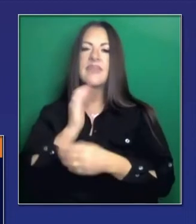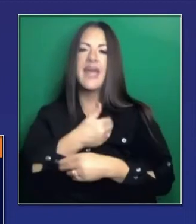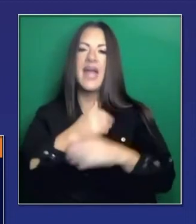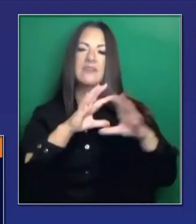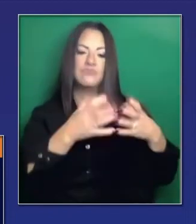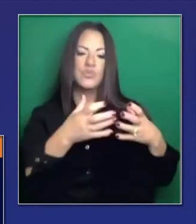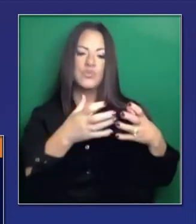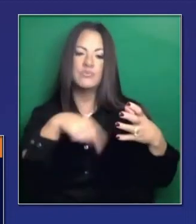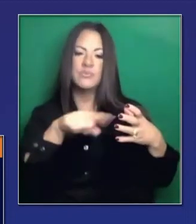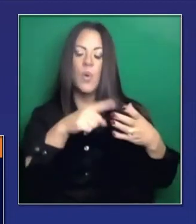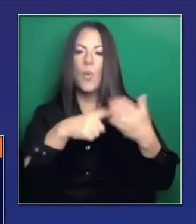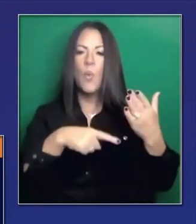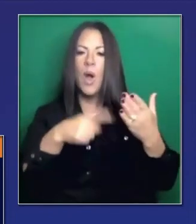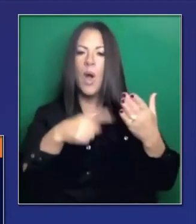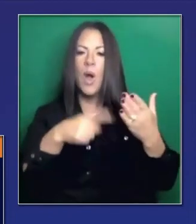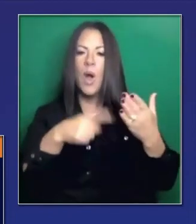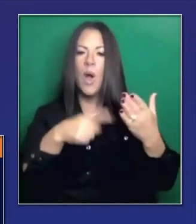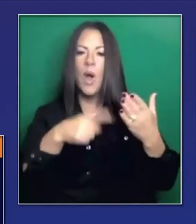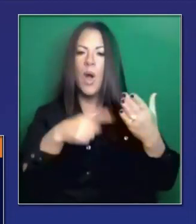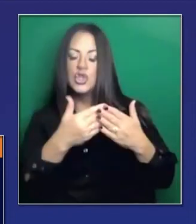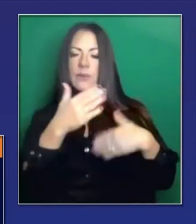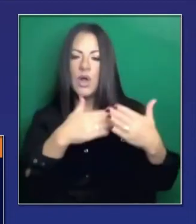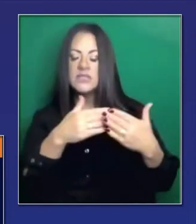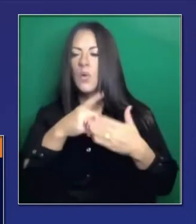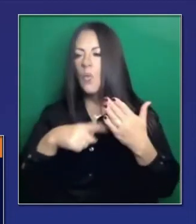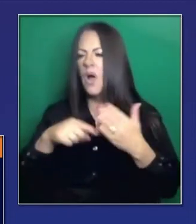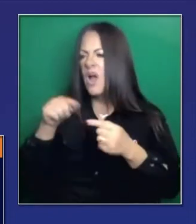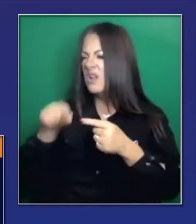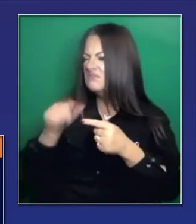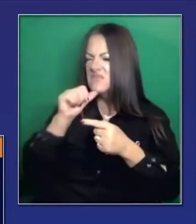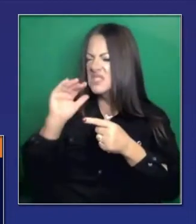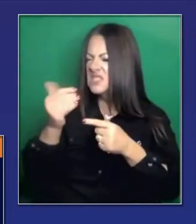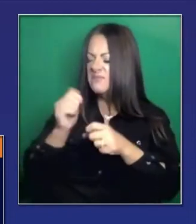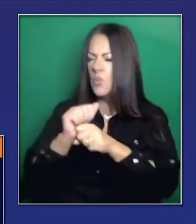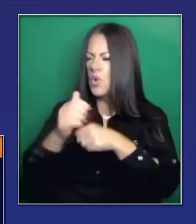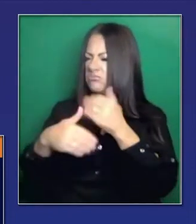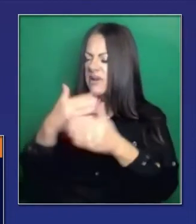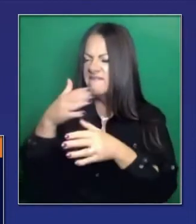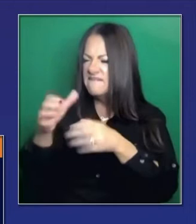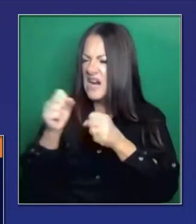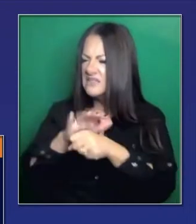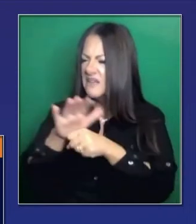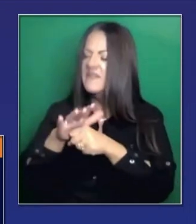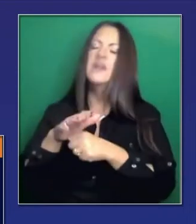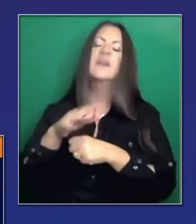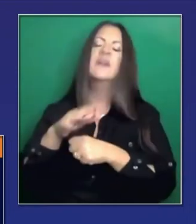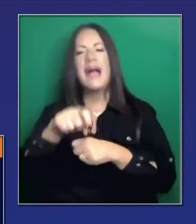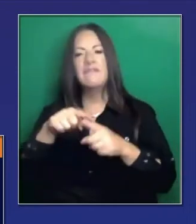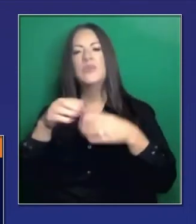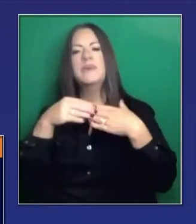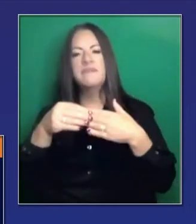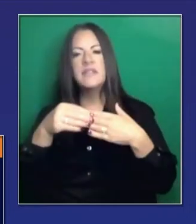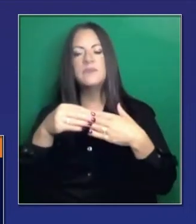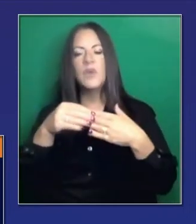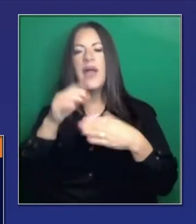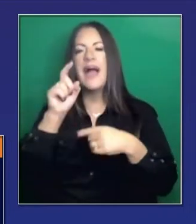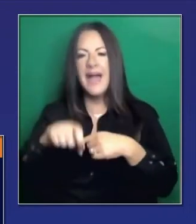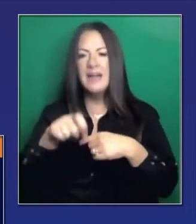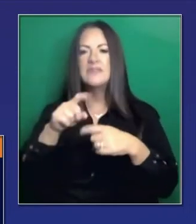mejores prácticas que funcionan, que no funcionan por todo el espectro. Hay que reconocer que uno tiene que ser flexible,